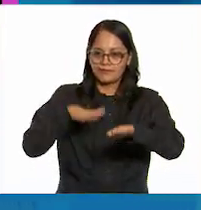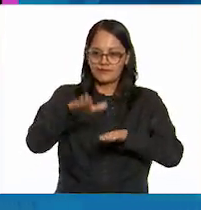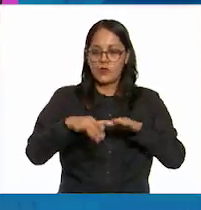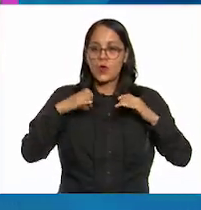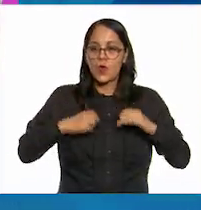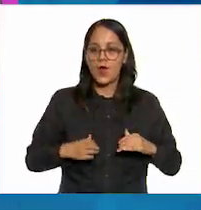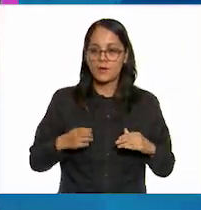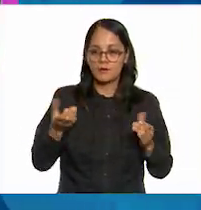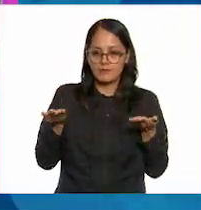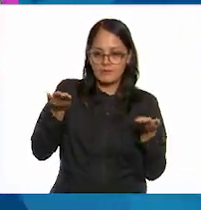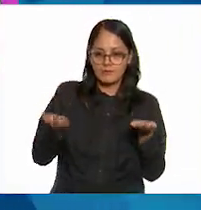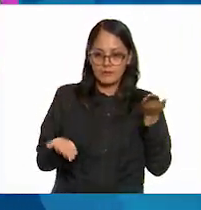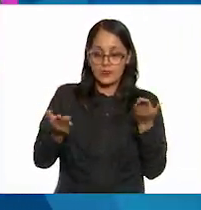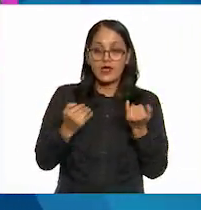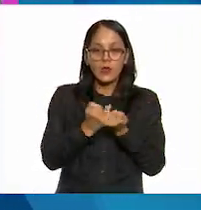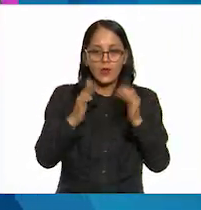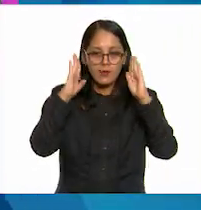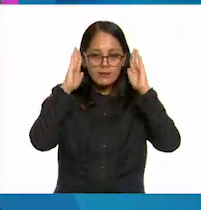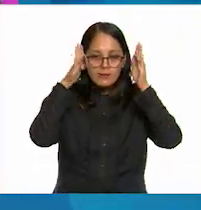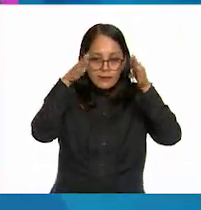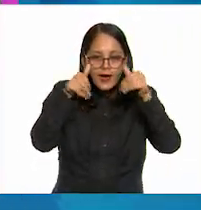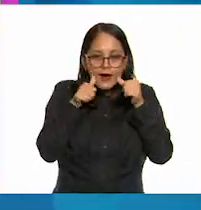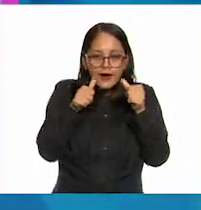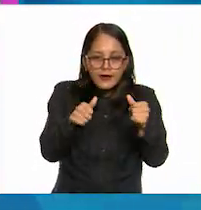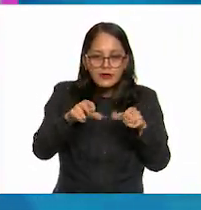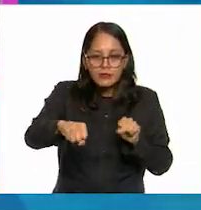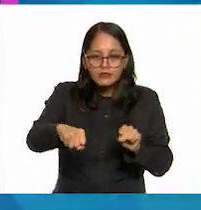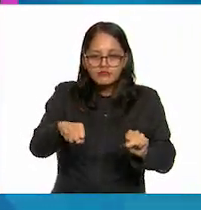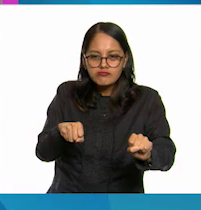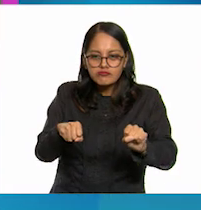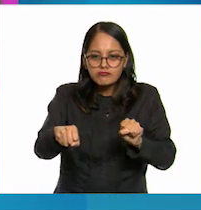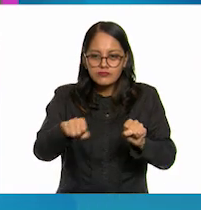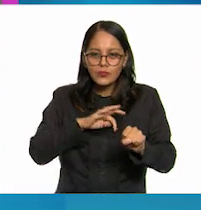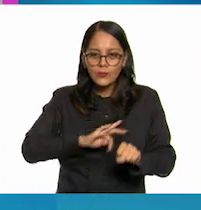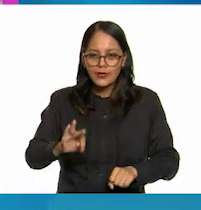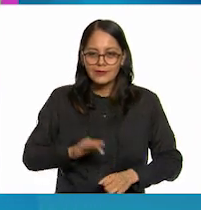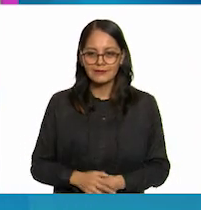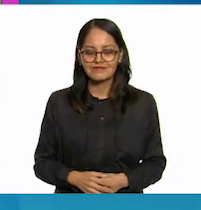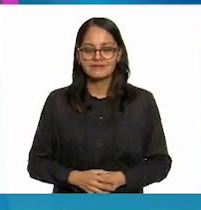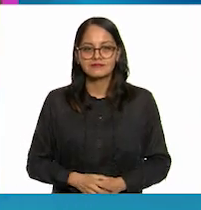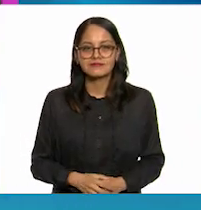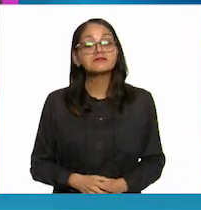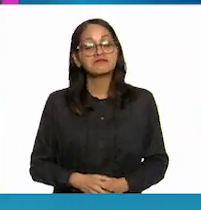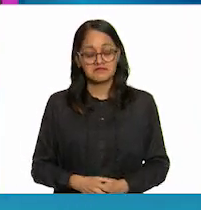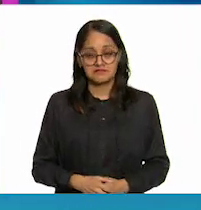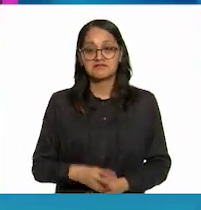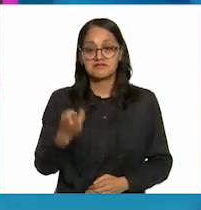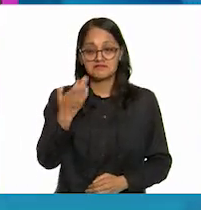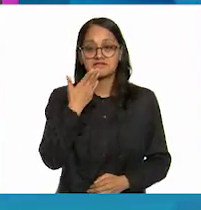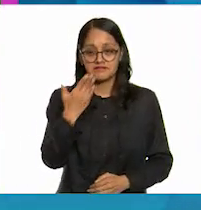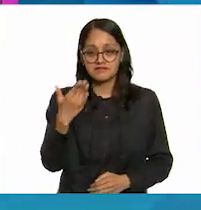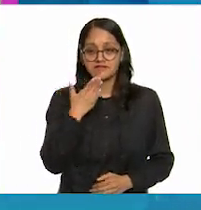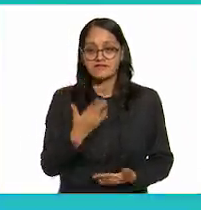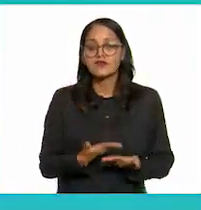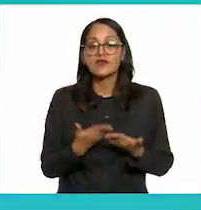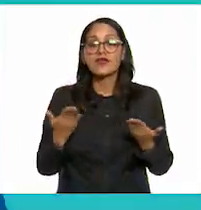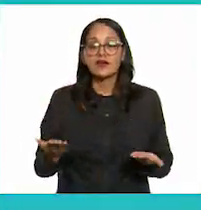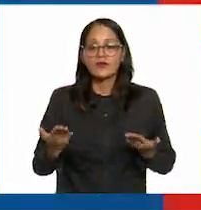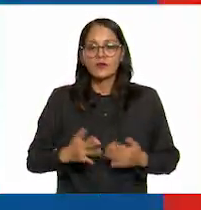y poner mucha atención en el camino para mover el manubrio con destreza muy bien y ahora